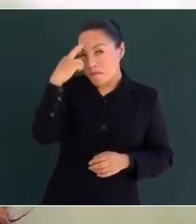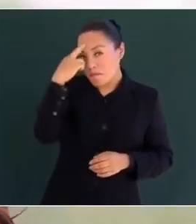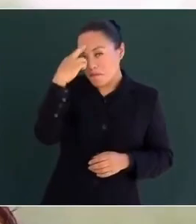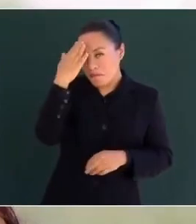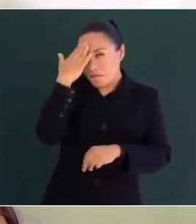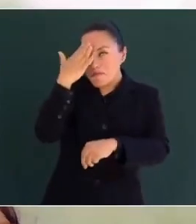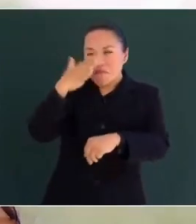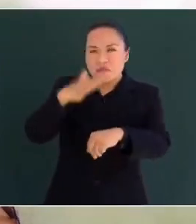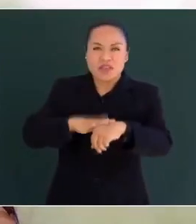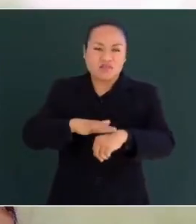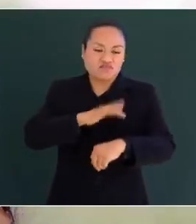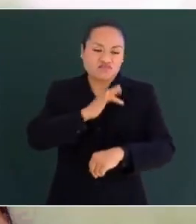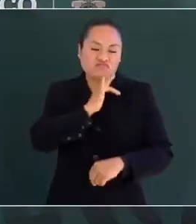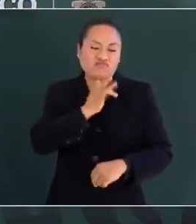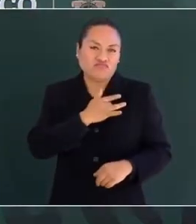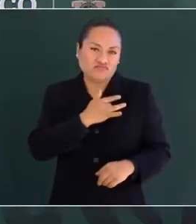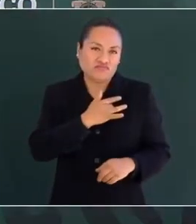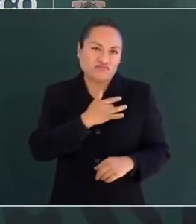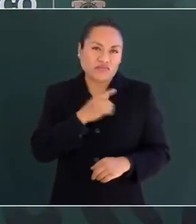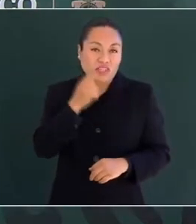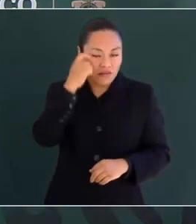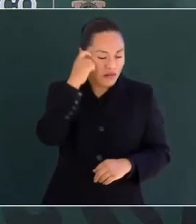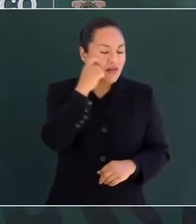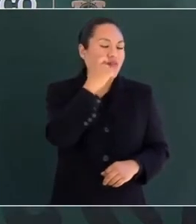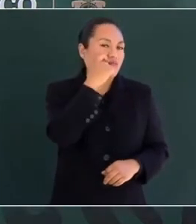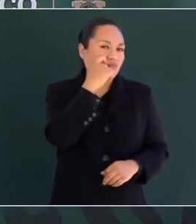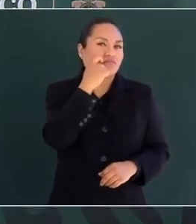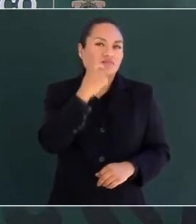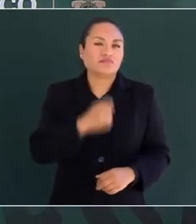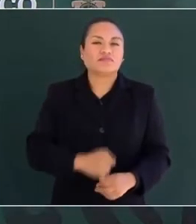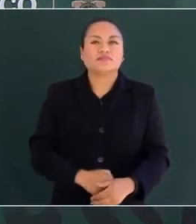libertador Vicente Guerrero.